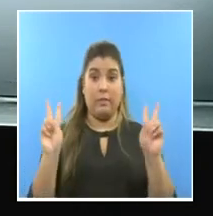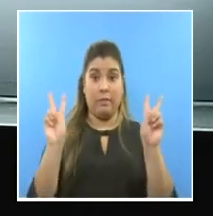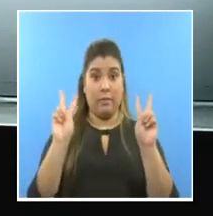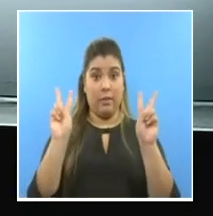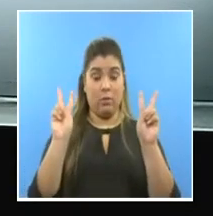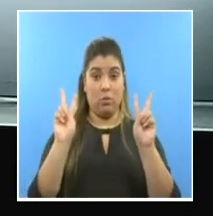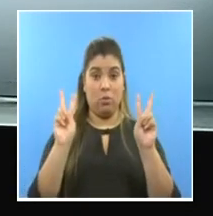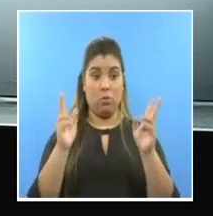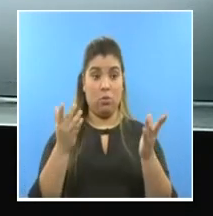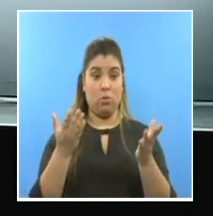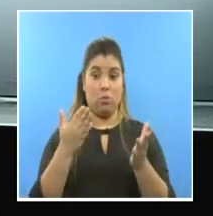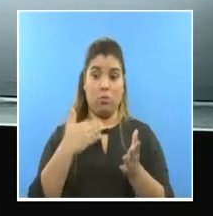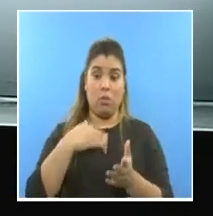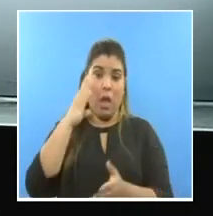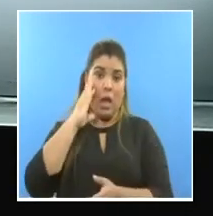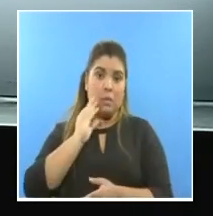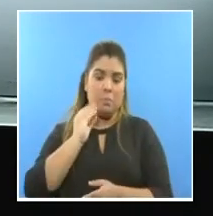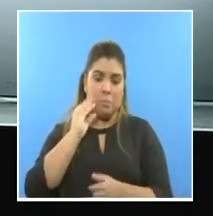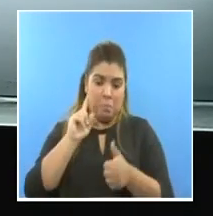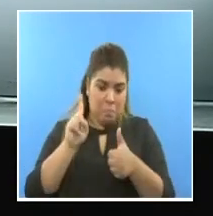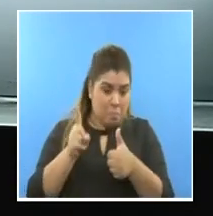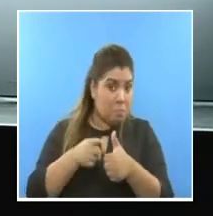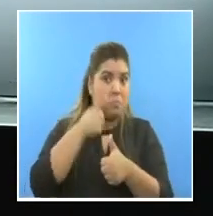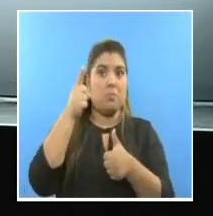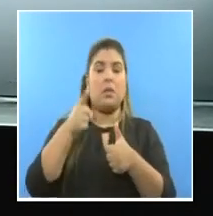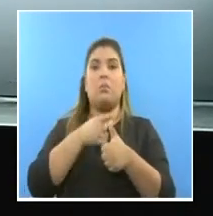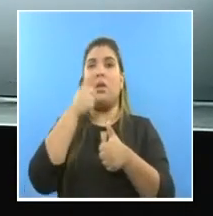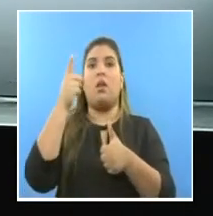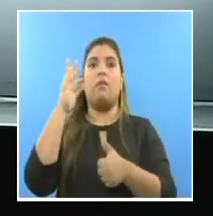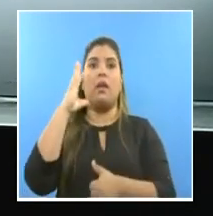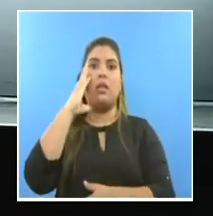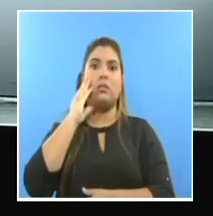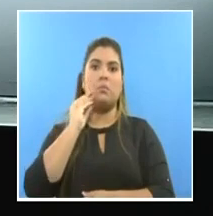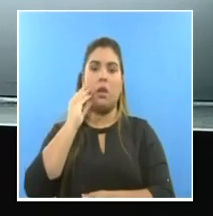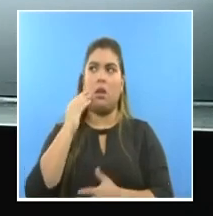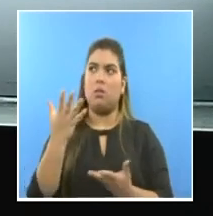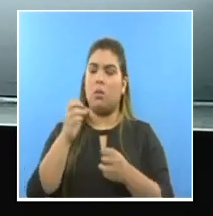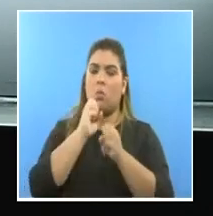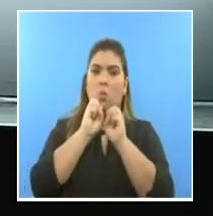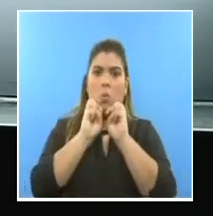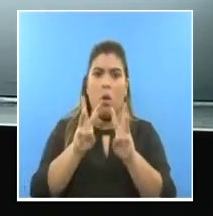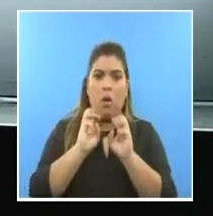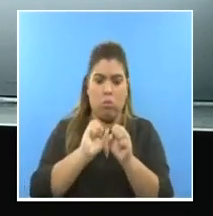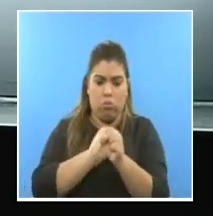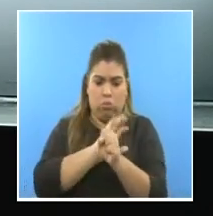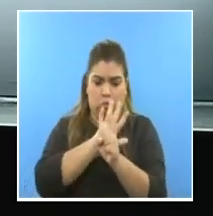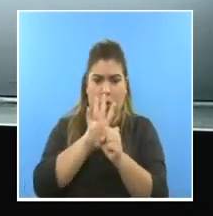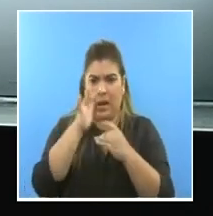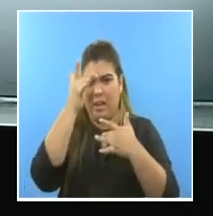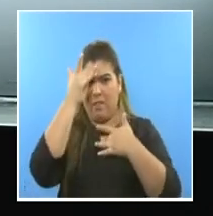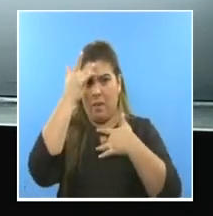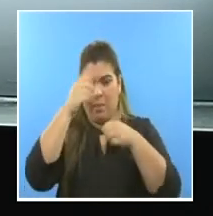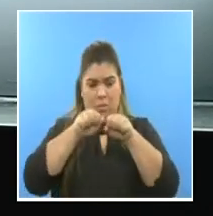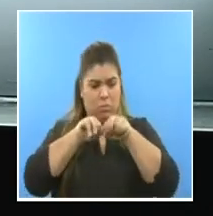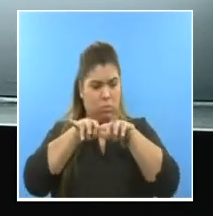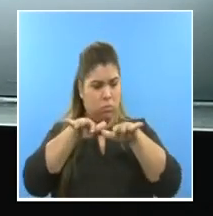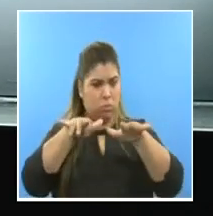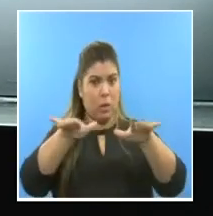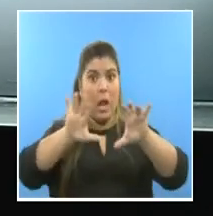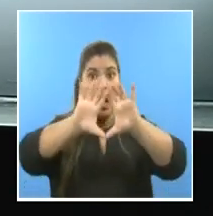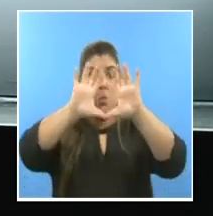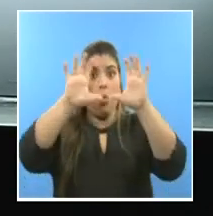nunca hemos tenido esta experiencia de vivir una pandemia, cosa que es muy